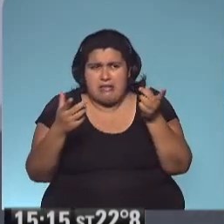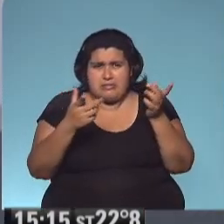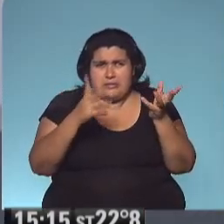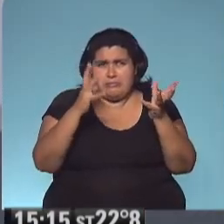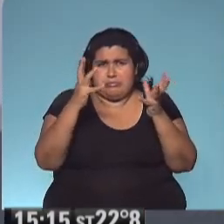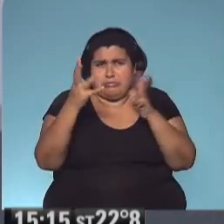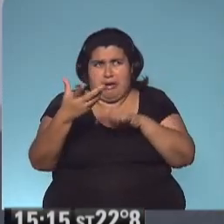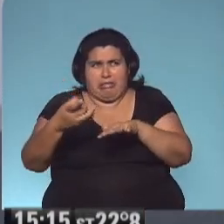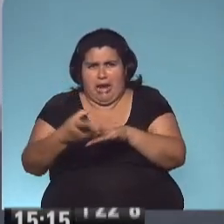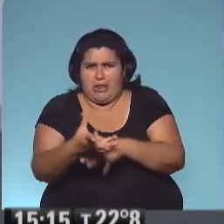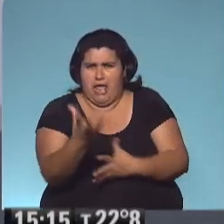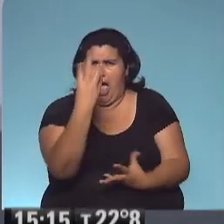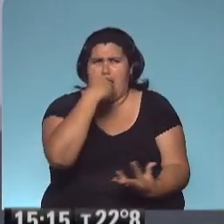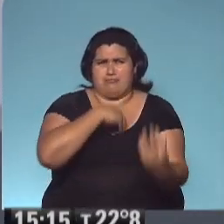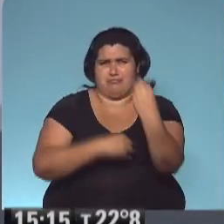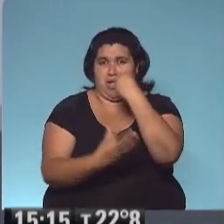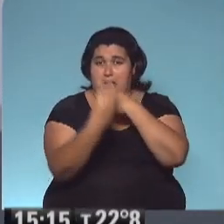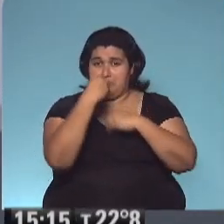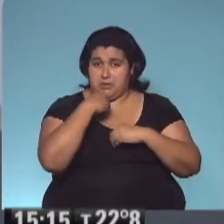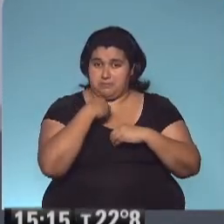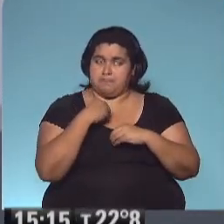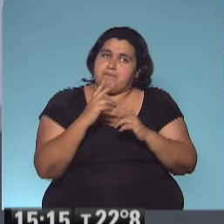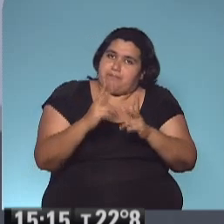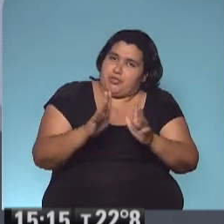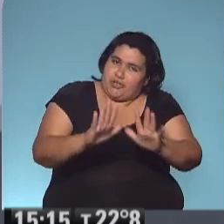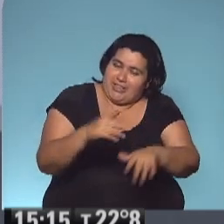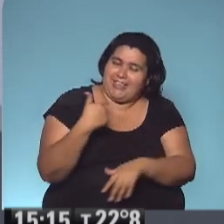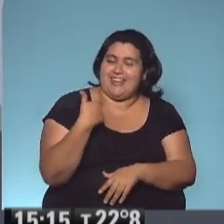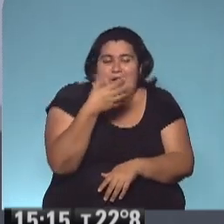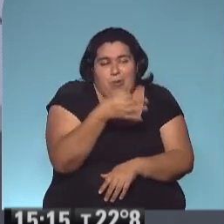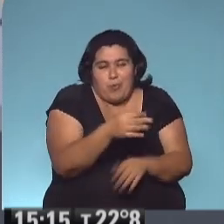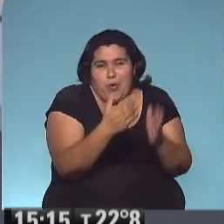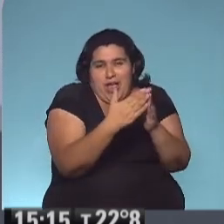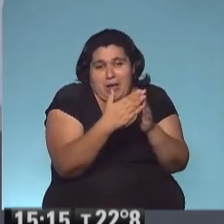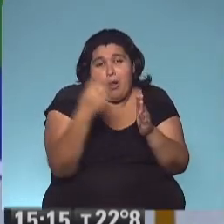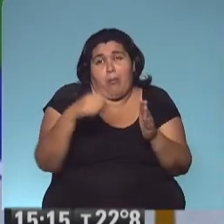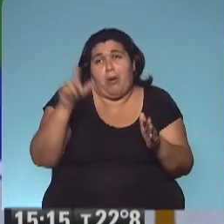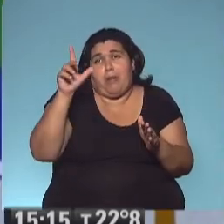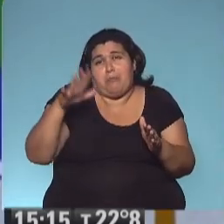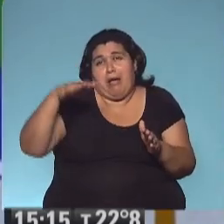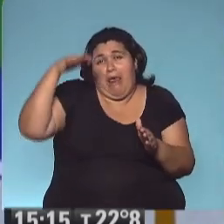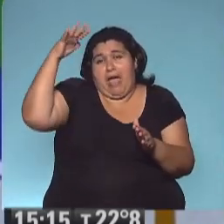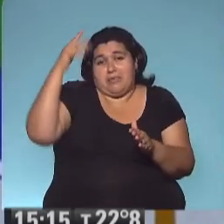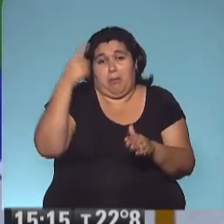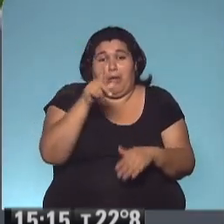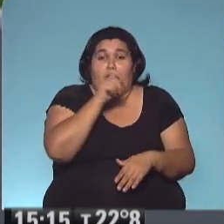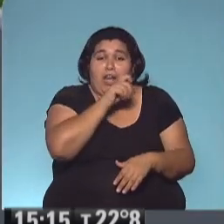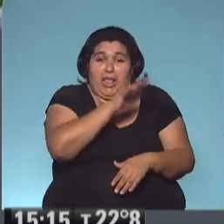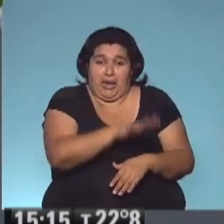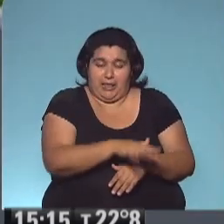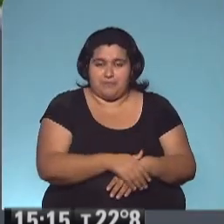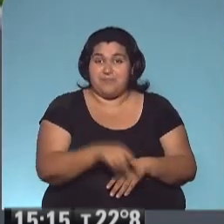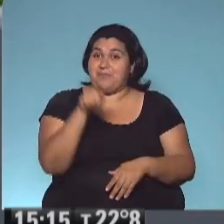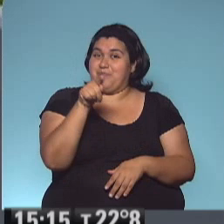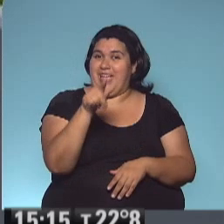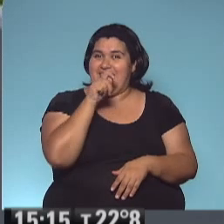con trenes y todo. Pero yo dije al principio que este era el cuento de un pueblo de un ogronte y de una nena. Ahí